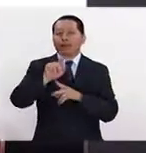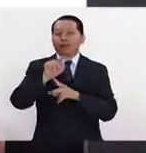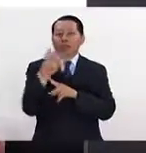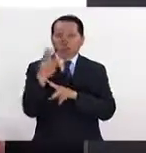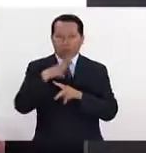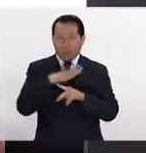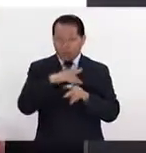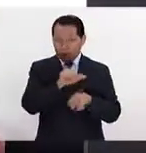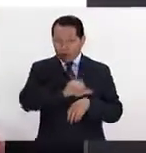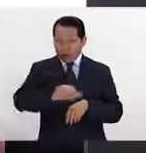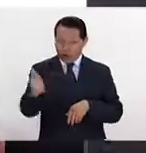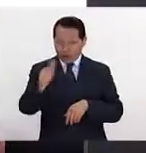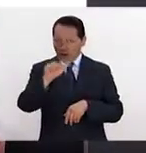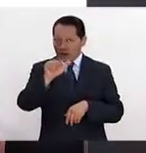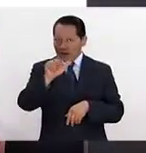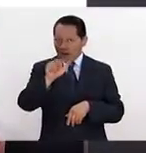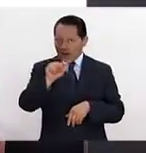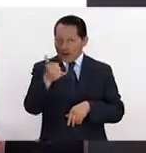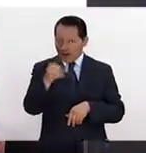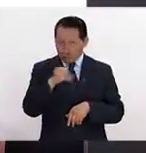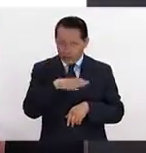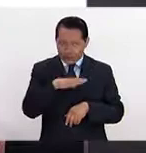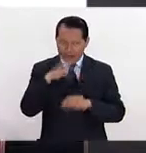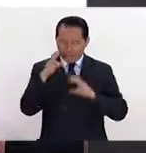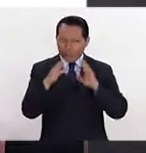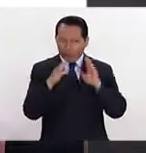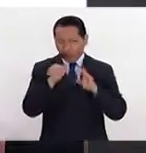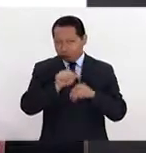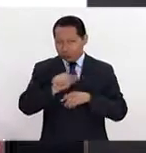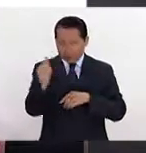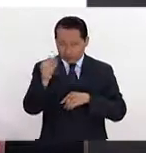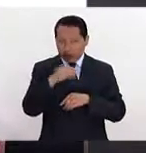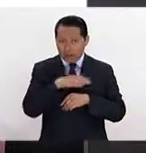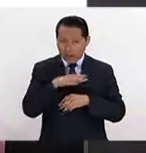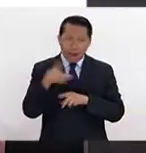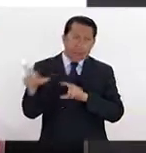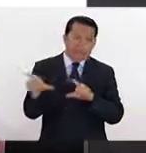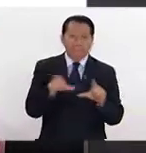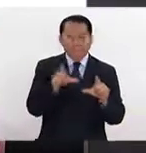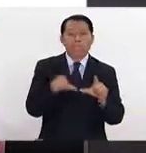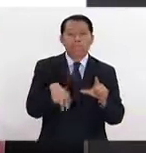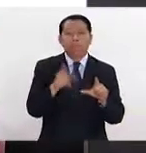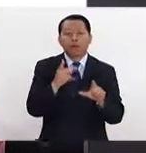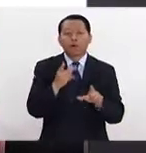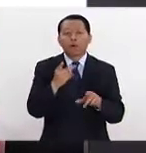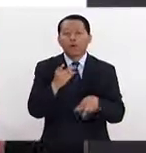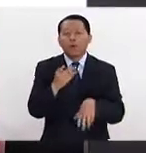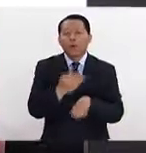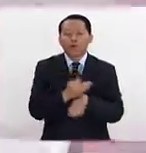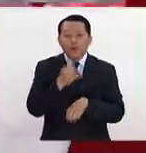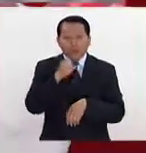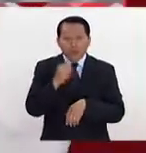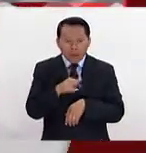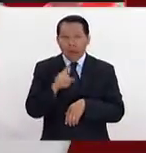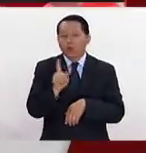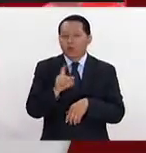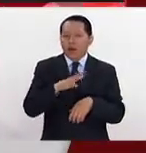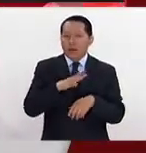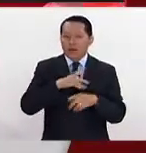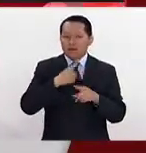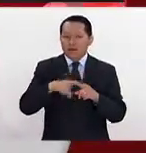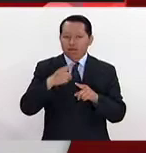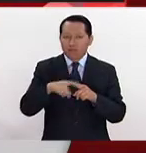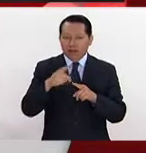visita de otro Caraballo que vino del Museo del Hermitage, pero en esta ocasión bueno, viene no solamente de Italia, sino además viene de los museos